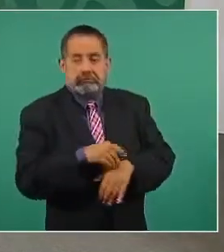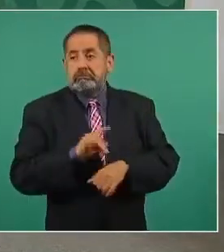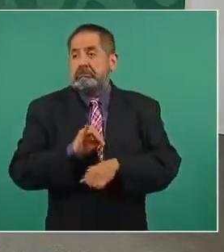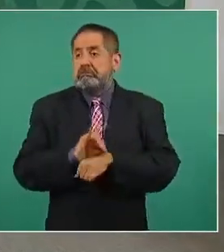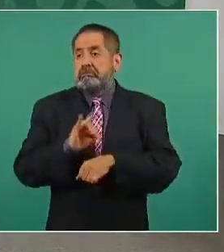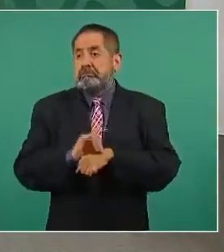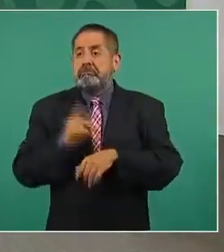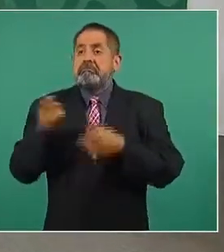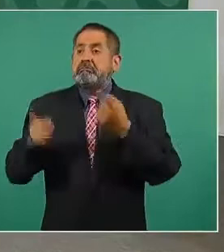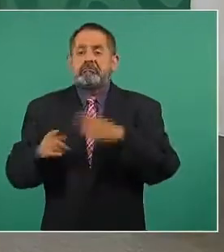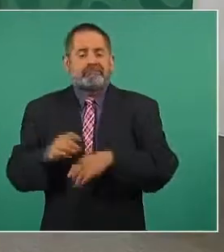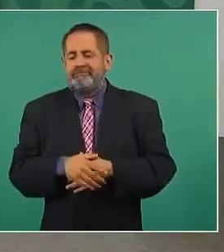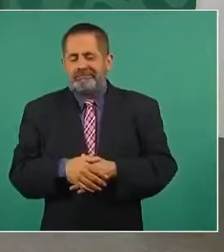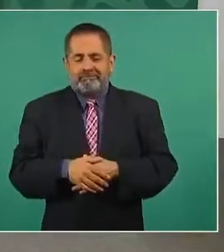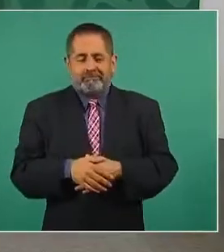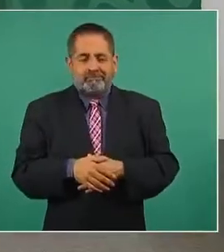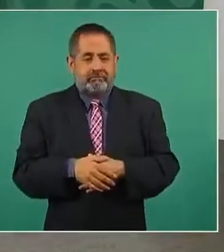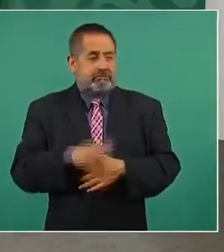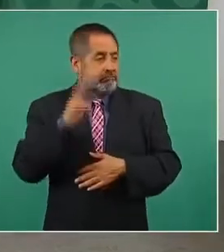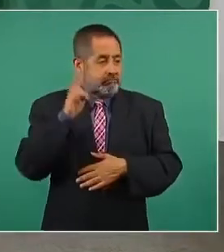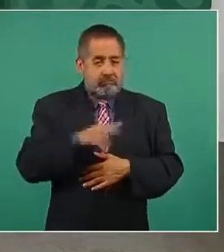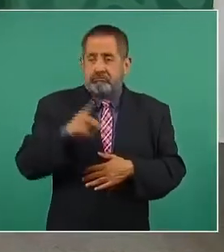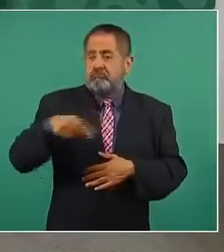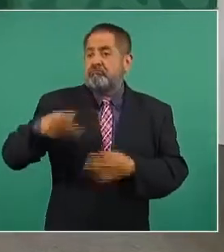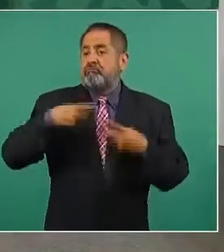no les interesaba el pueblo.